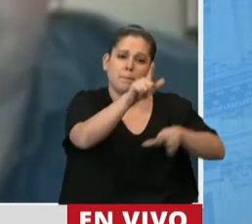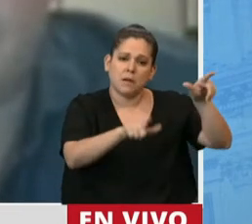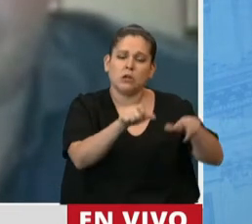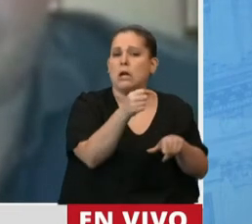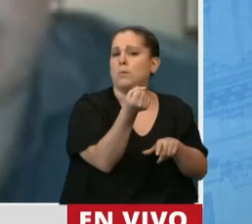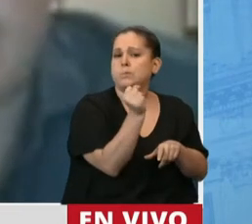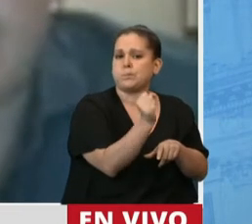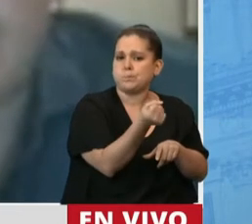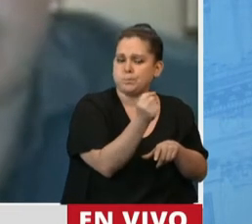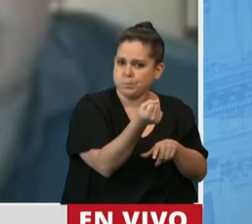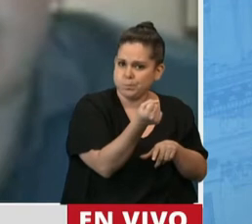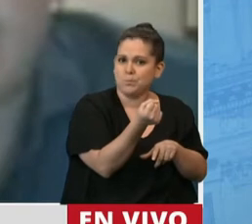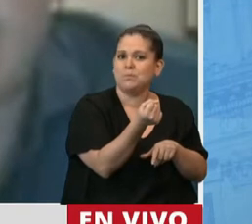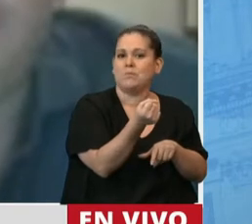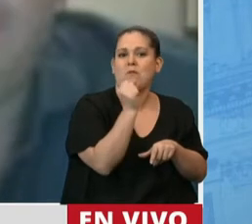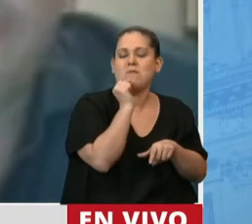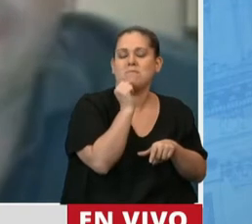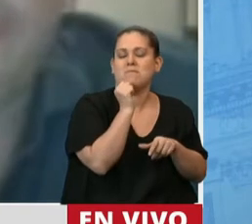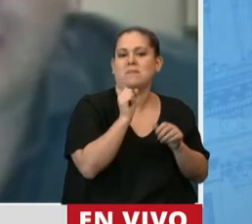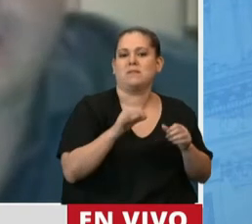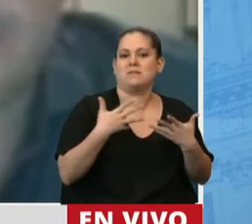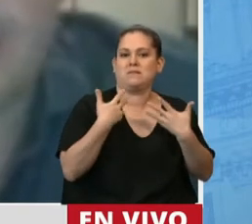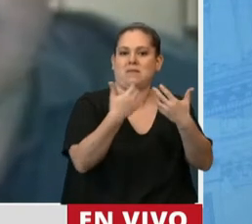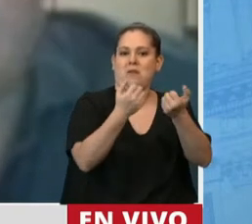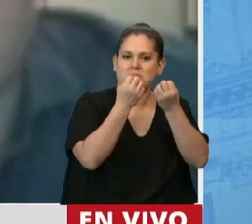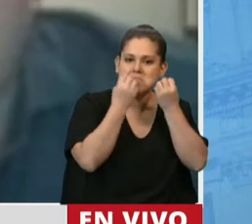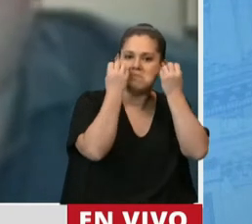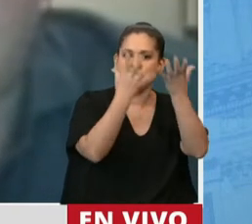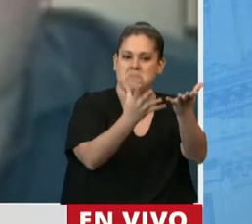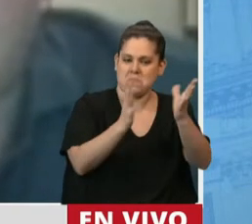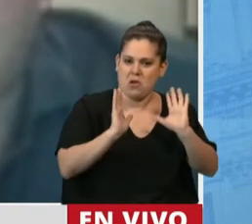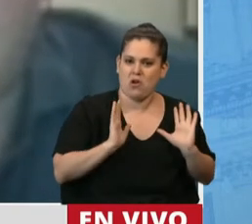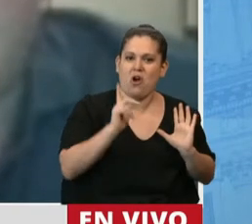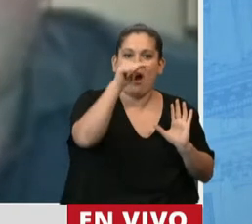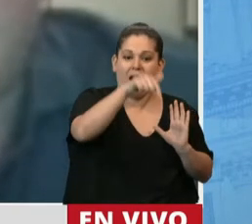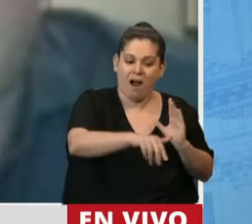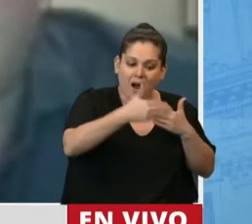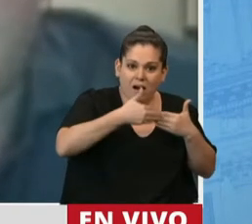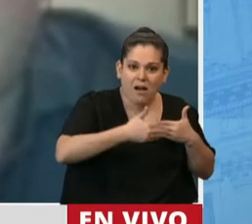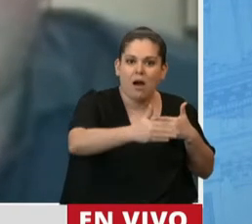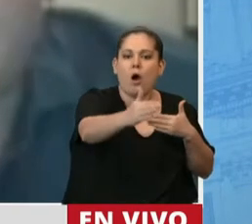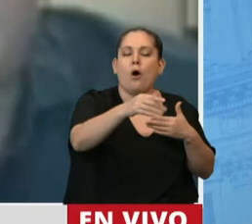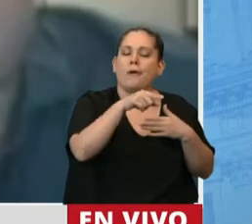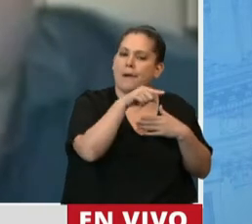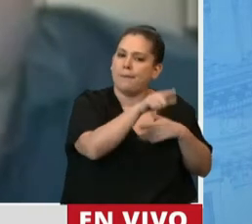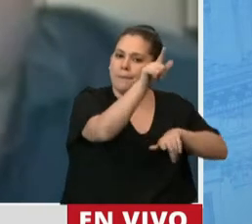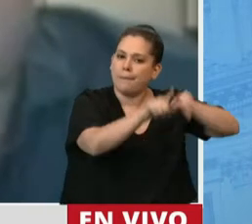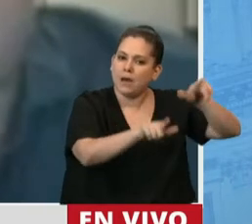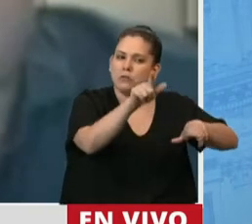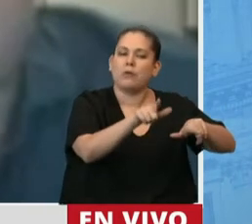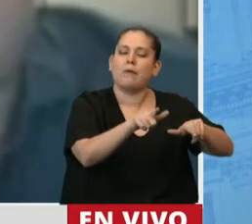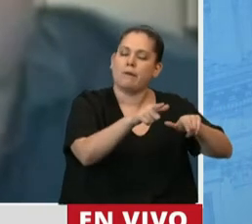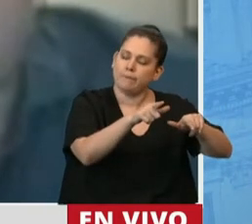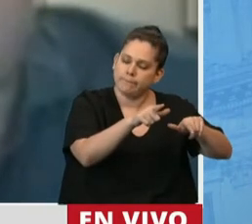enfermedad y exitosamente salieron de ella, que van a partir de ahora, desde la